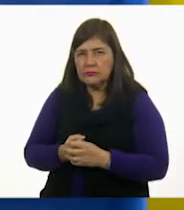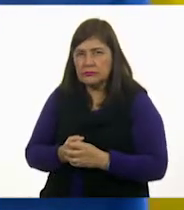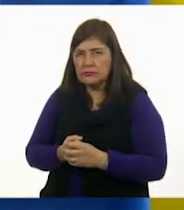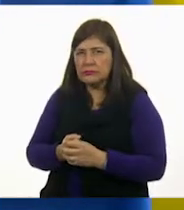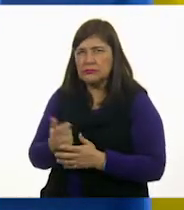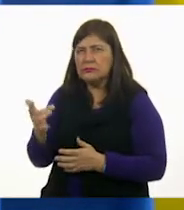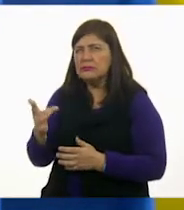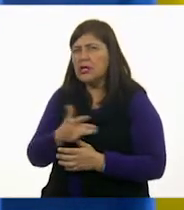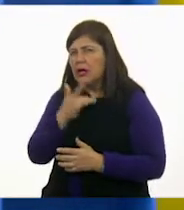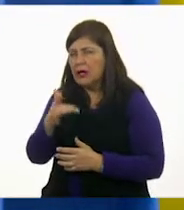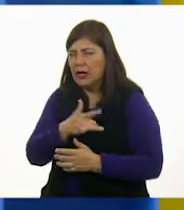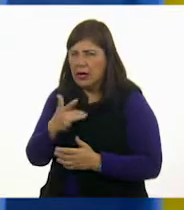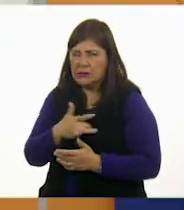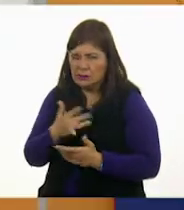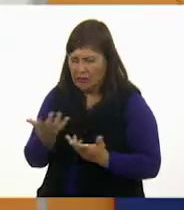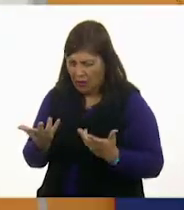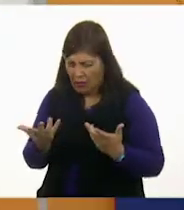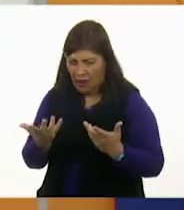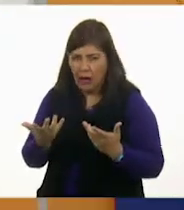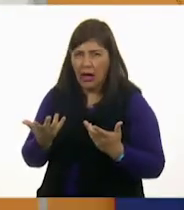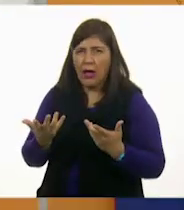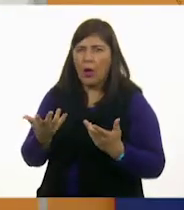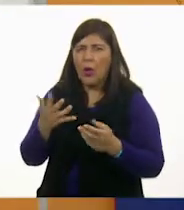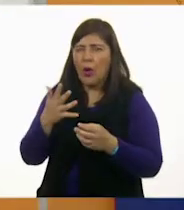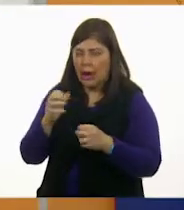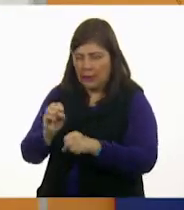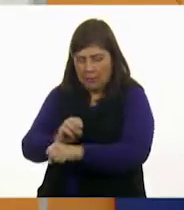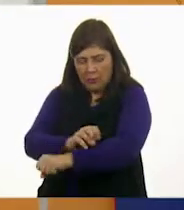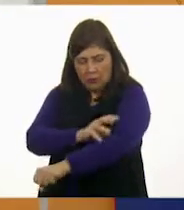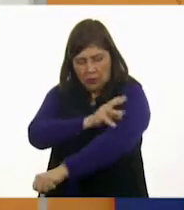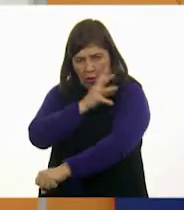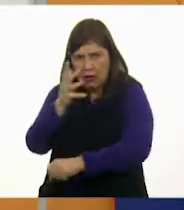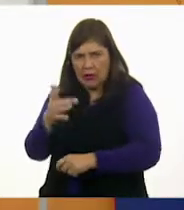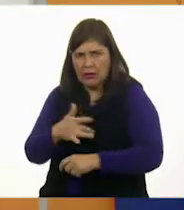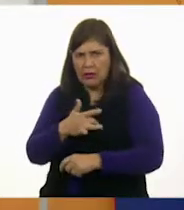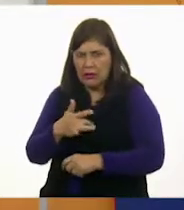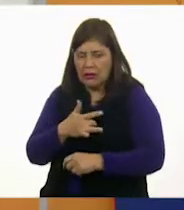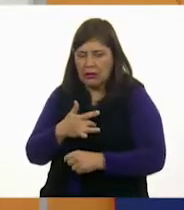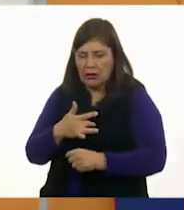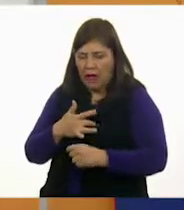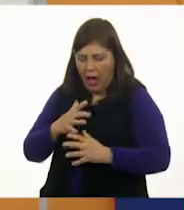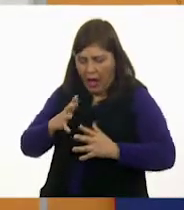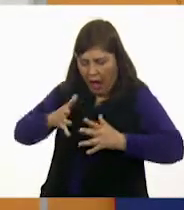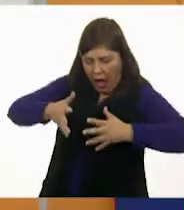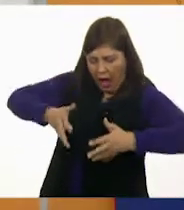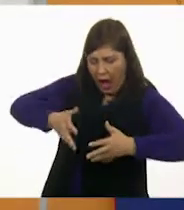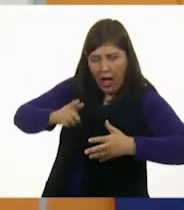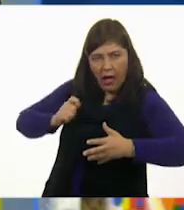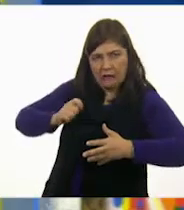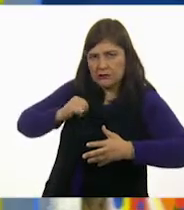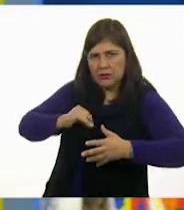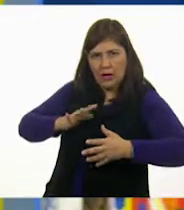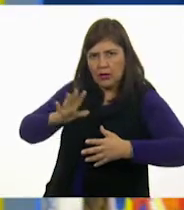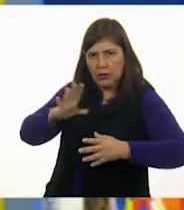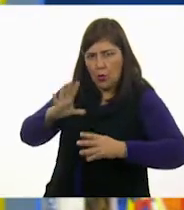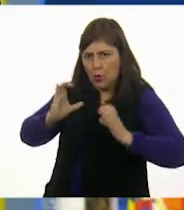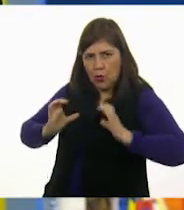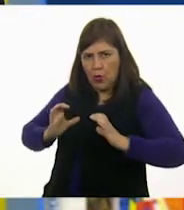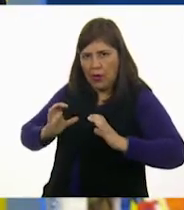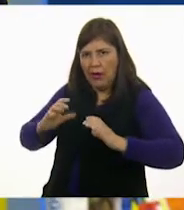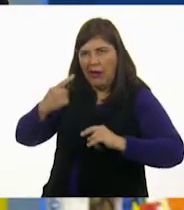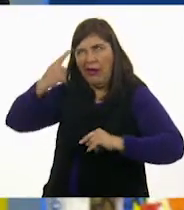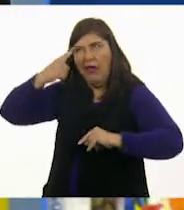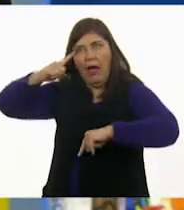Siente. Deja que esa emoción esté en tu cuerpo. No la